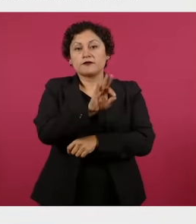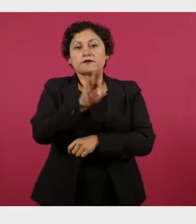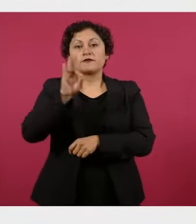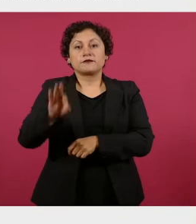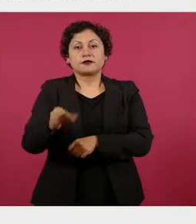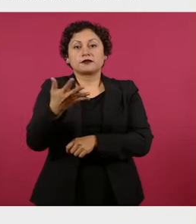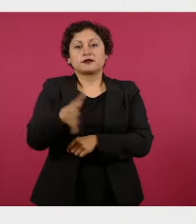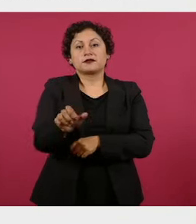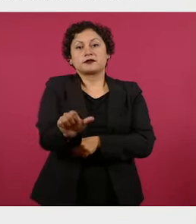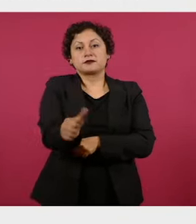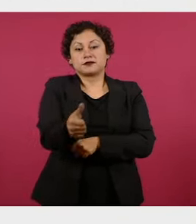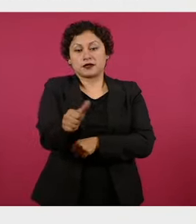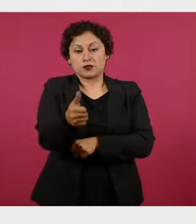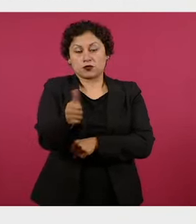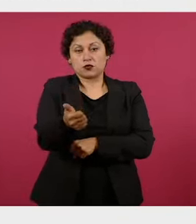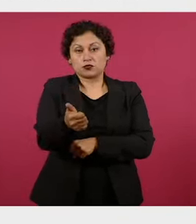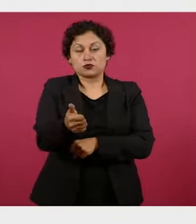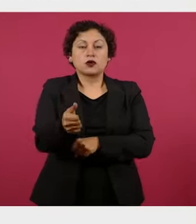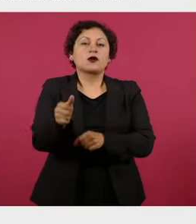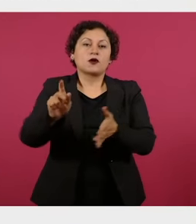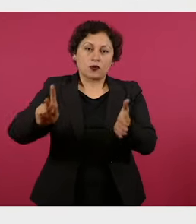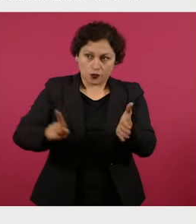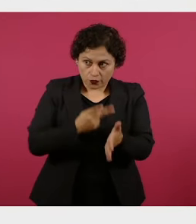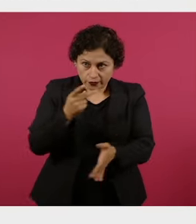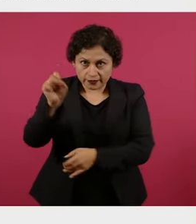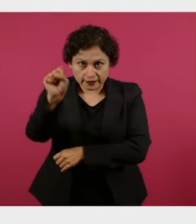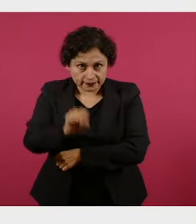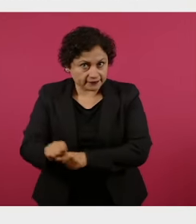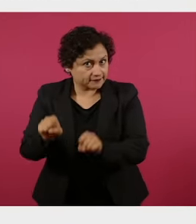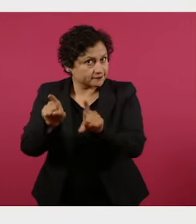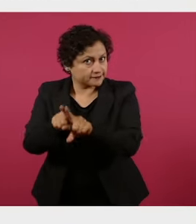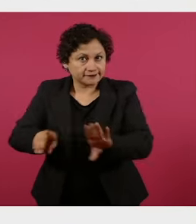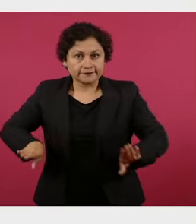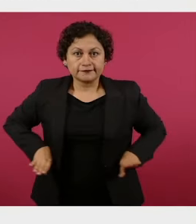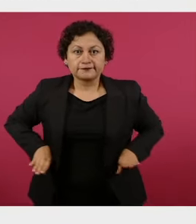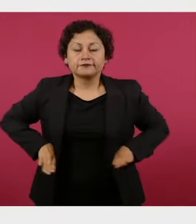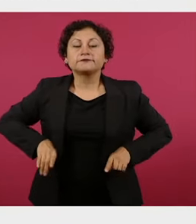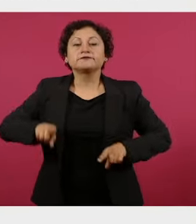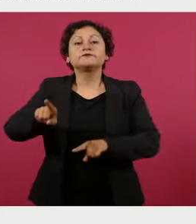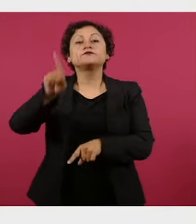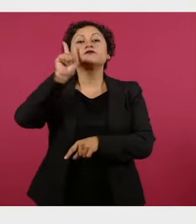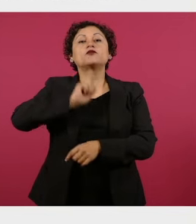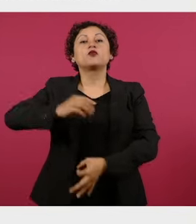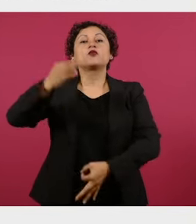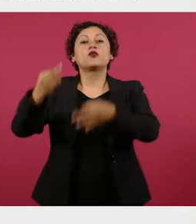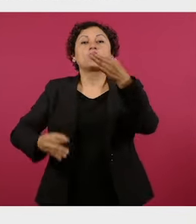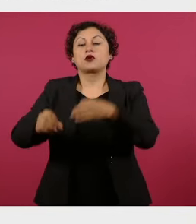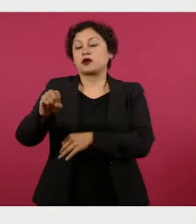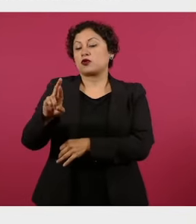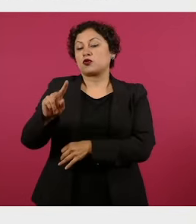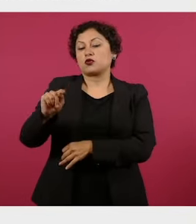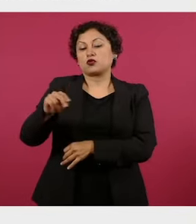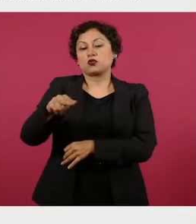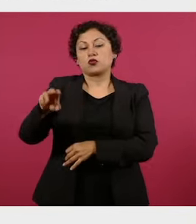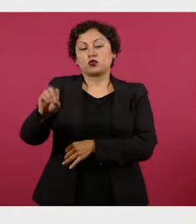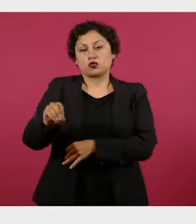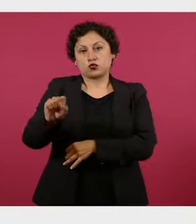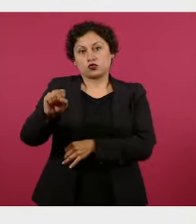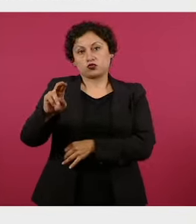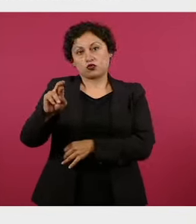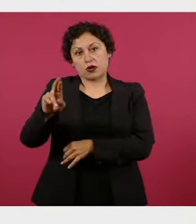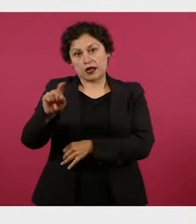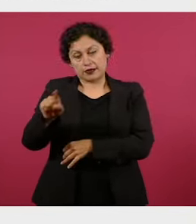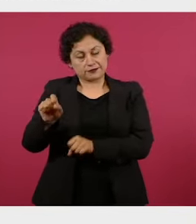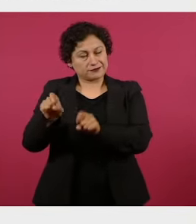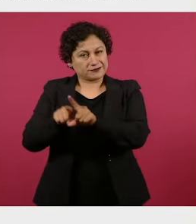agosto, otra vez en sábado, la jueza Ortuño Suárez ordenó